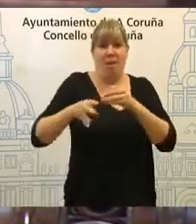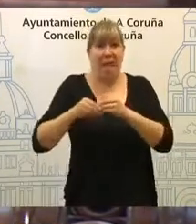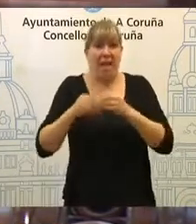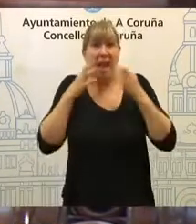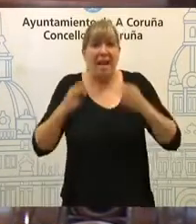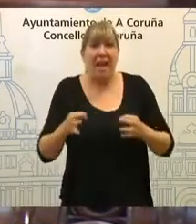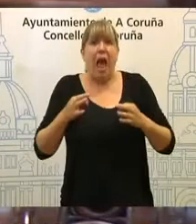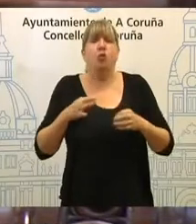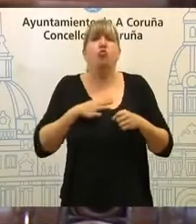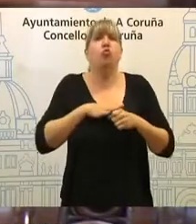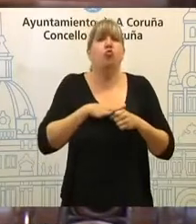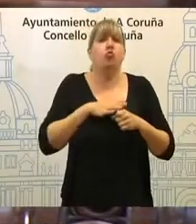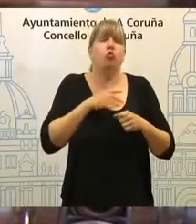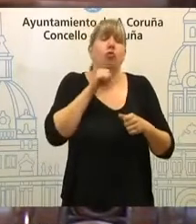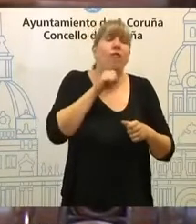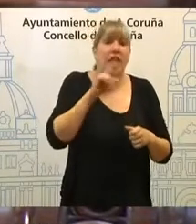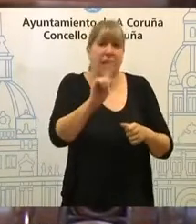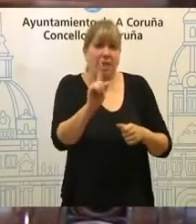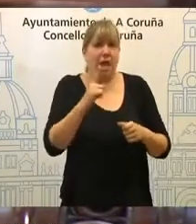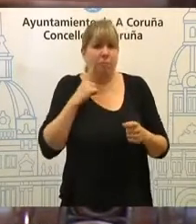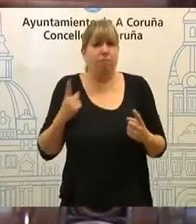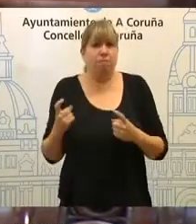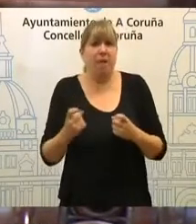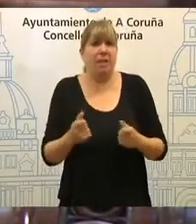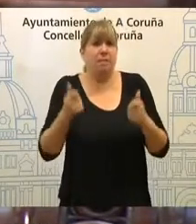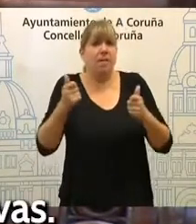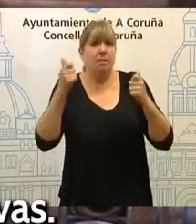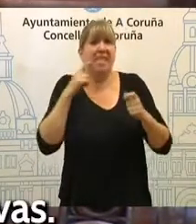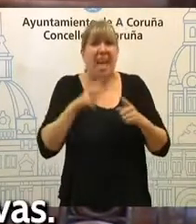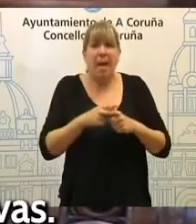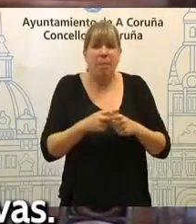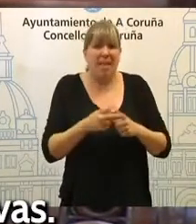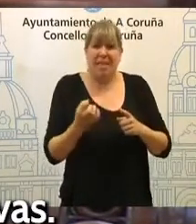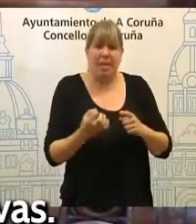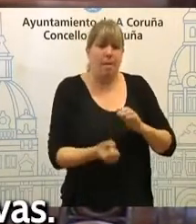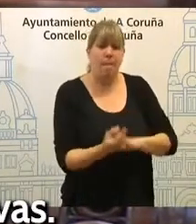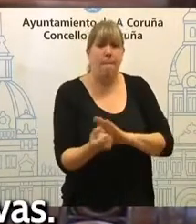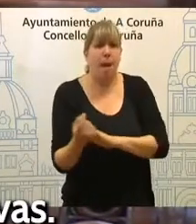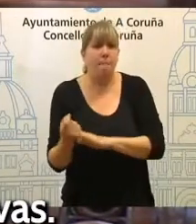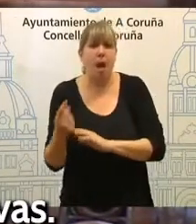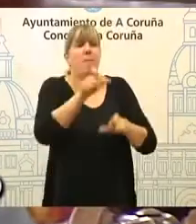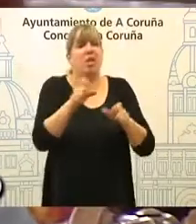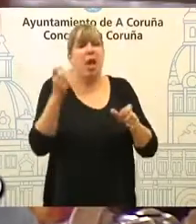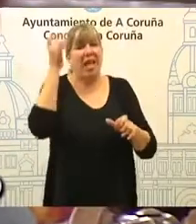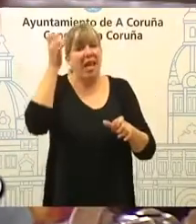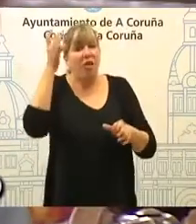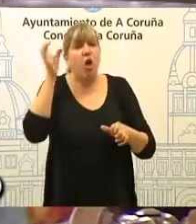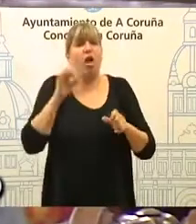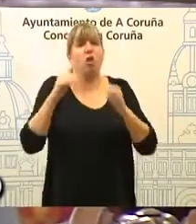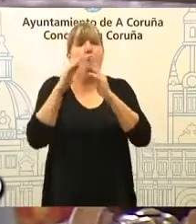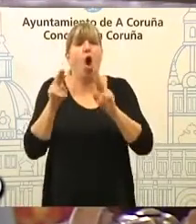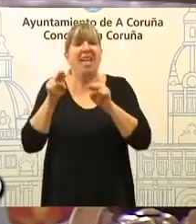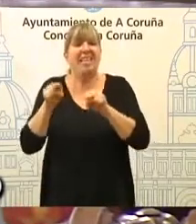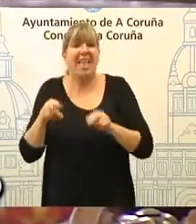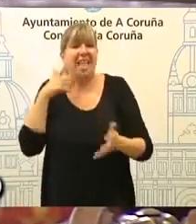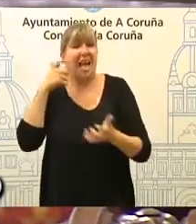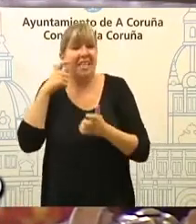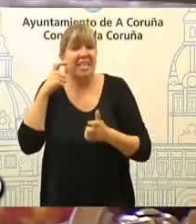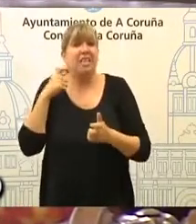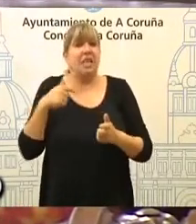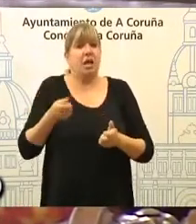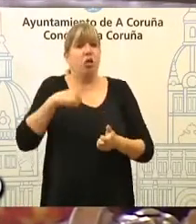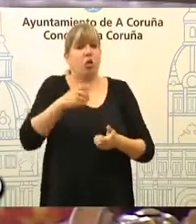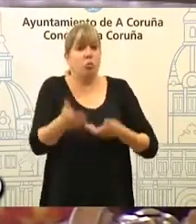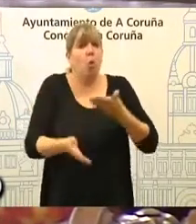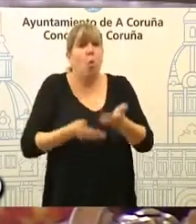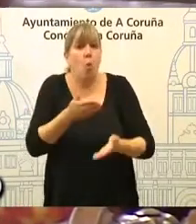Seguiremos insistindo en que esas ferramentas deben funcionar e que debemos incorporar outras novas Imos avanzando no cumprimento dos